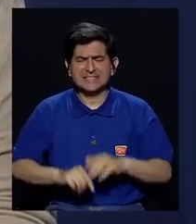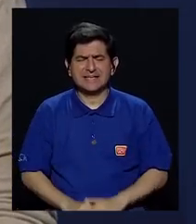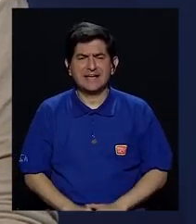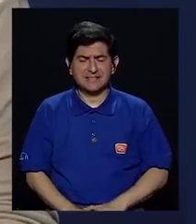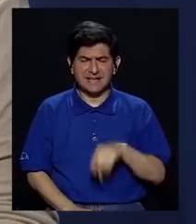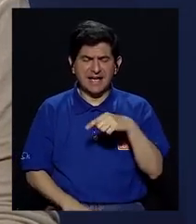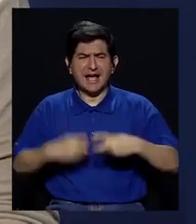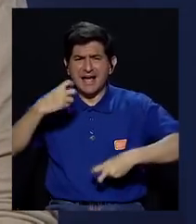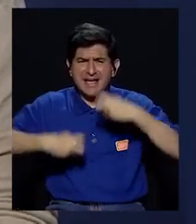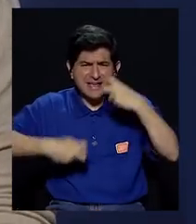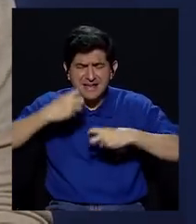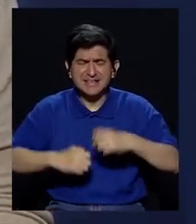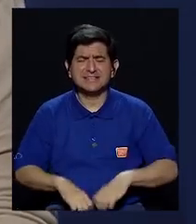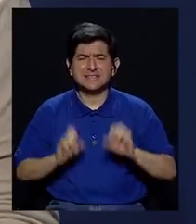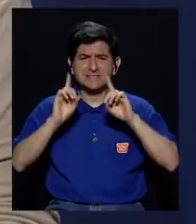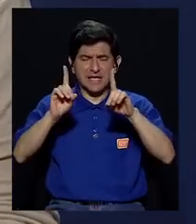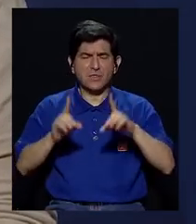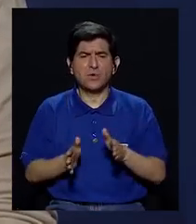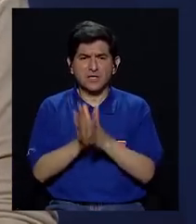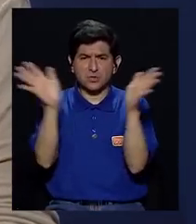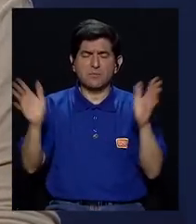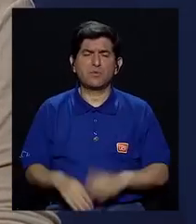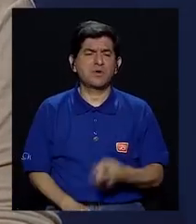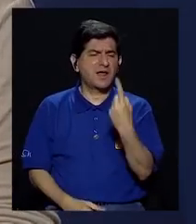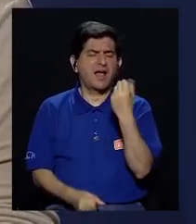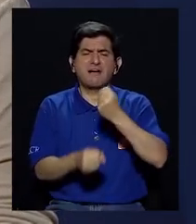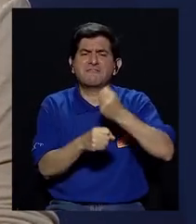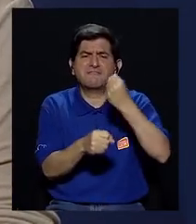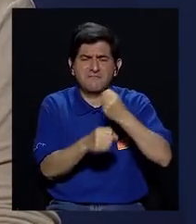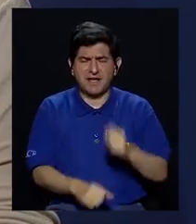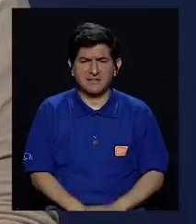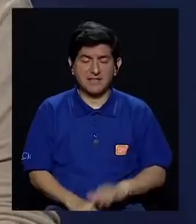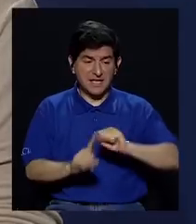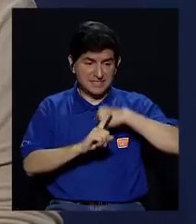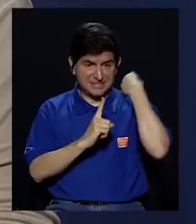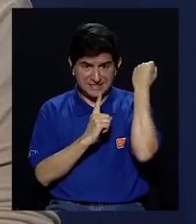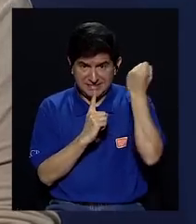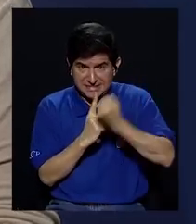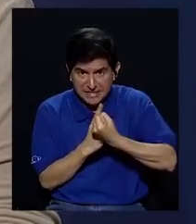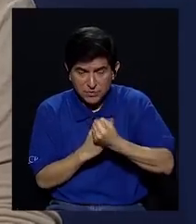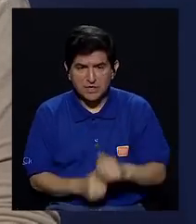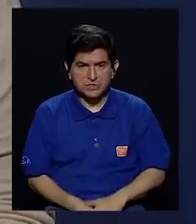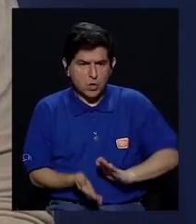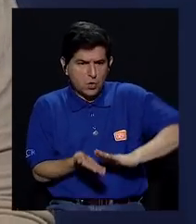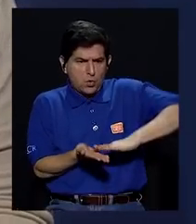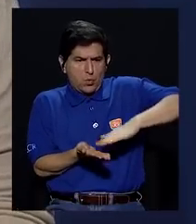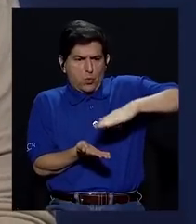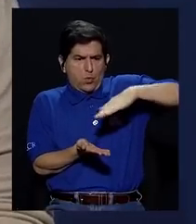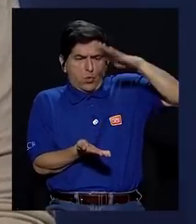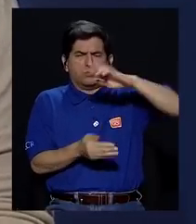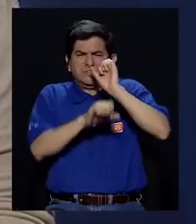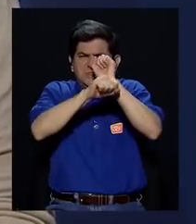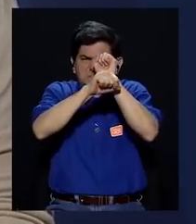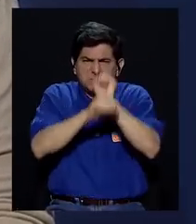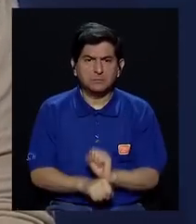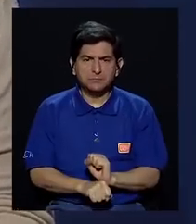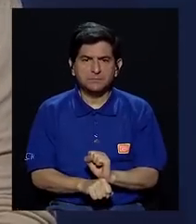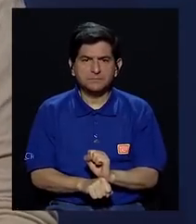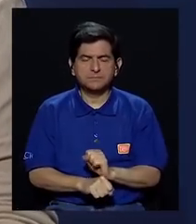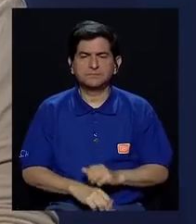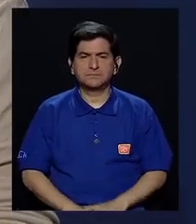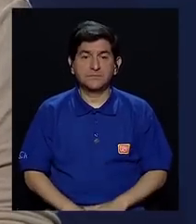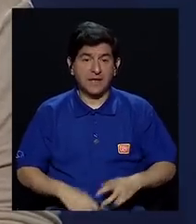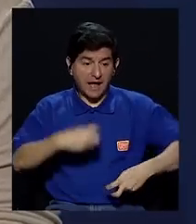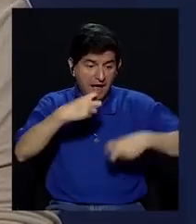la educación pública, el desempleo. Todo este tipo de situaciones contribuyen a una exacerbación del conservadurismo.